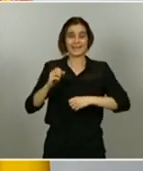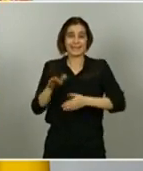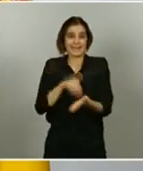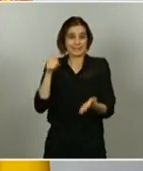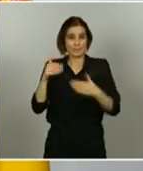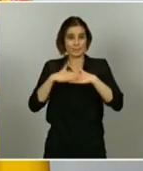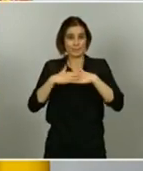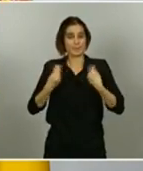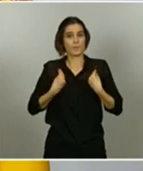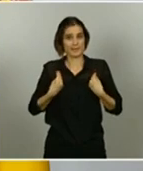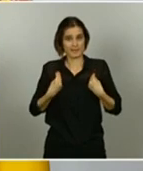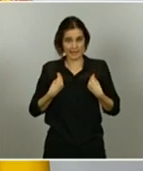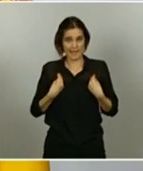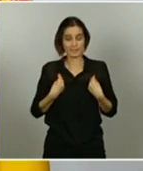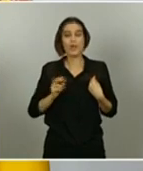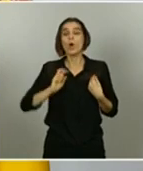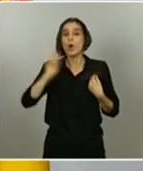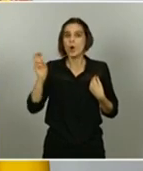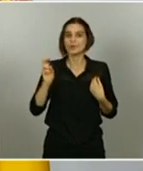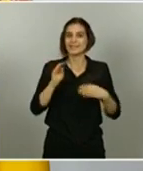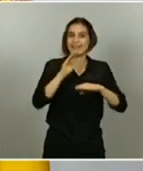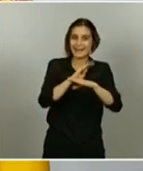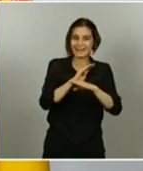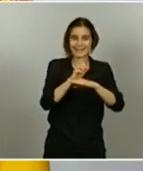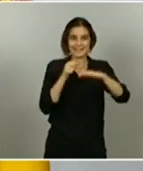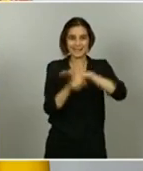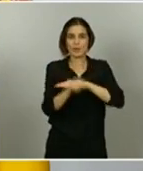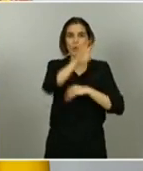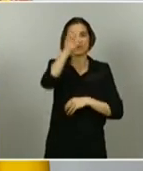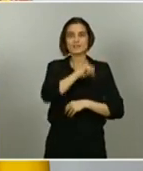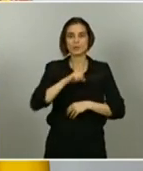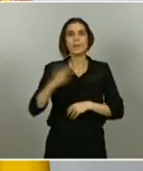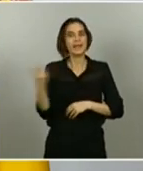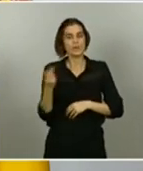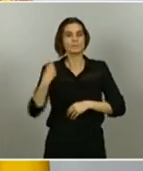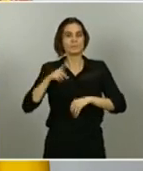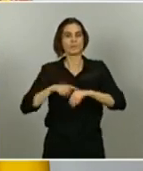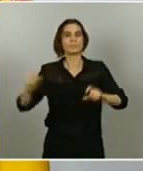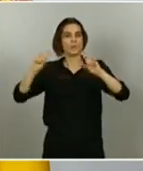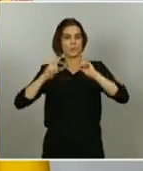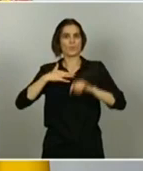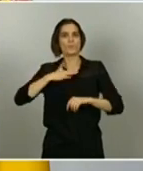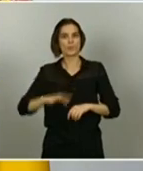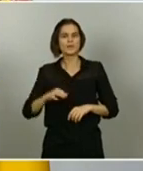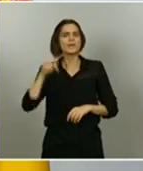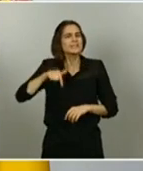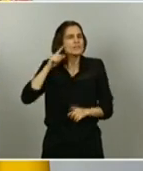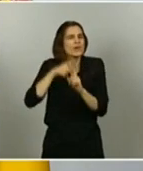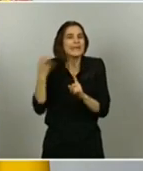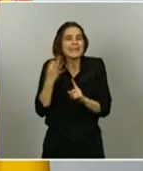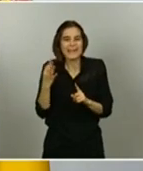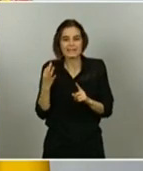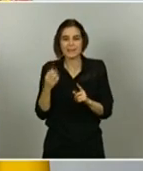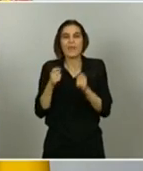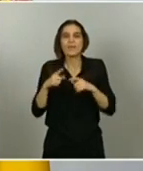con otras rentas de inserción de las comunidades autónomas. Lo que hacemos hoy es establecer un suelo mínimo igual para toda España, pero,